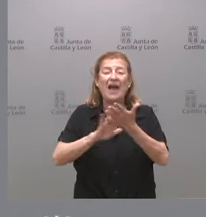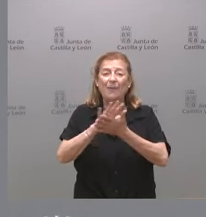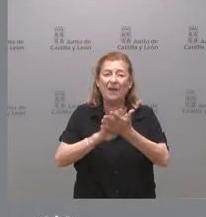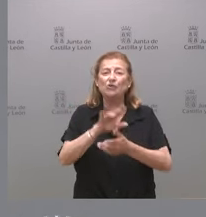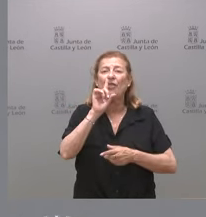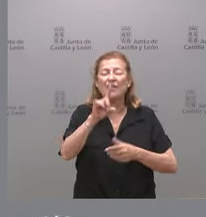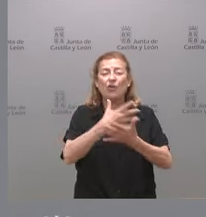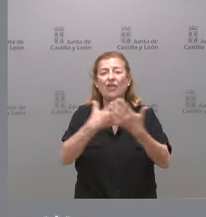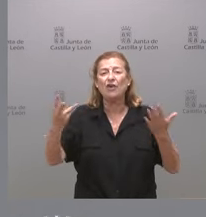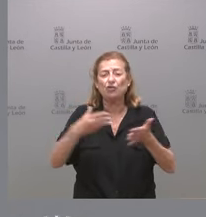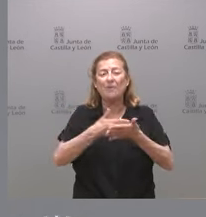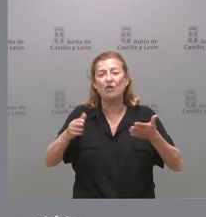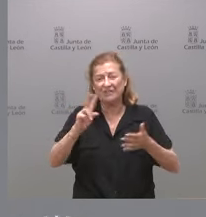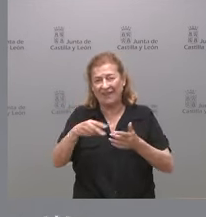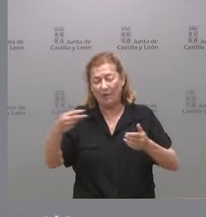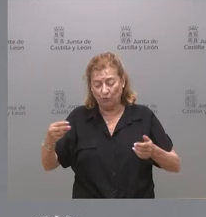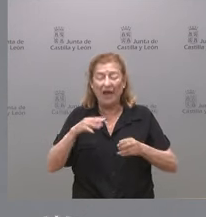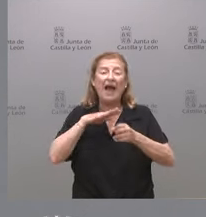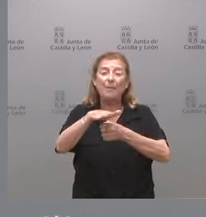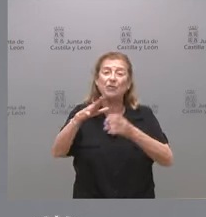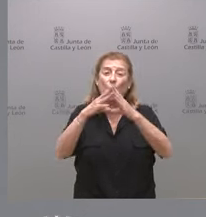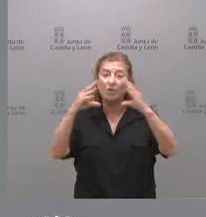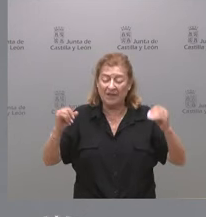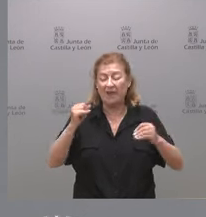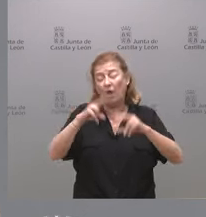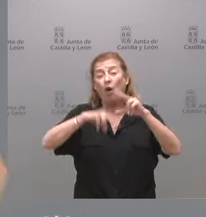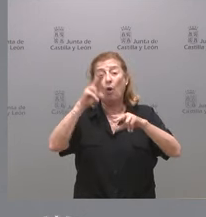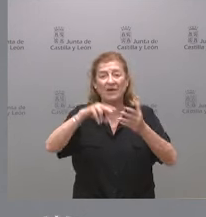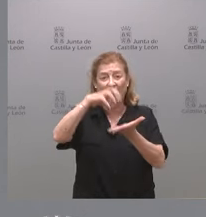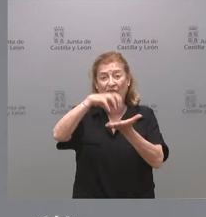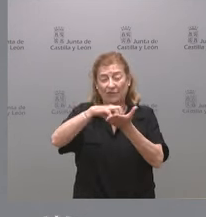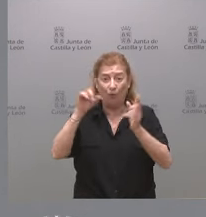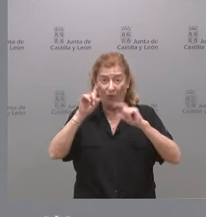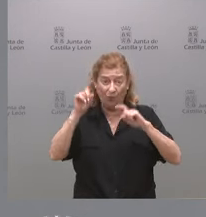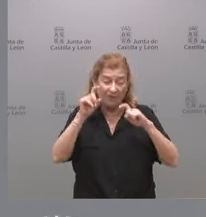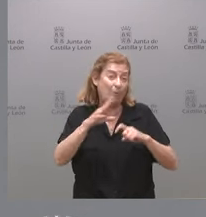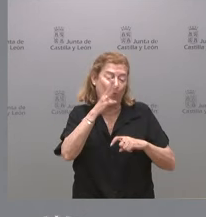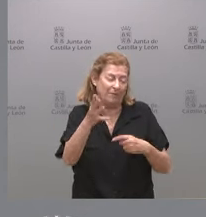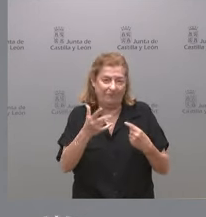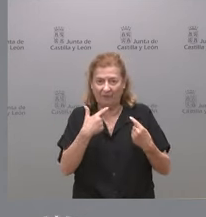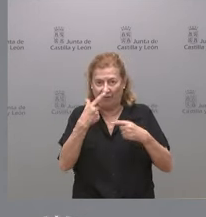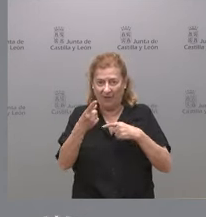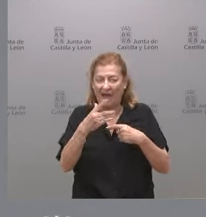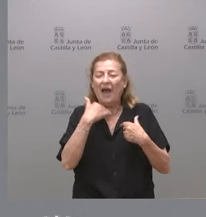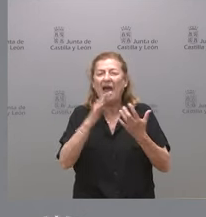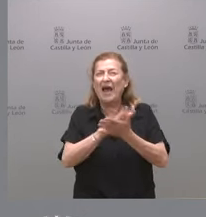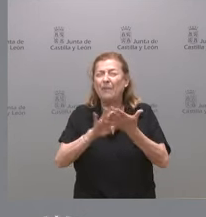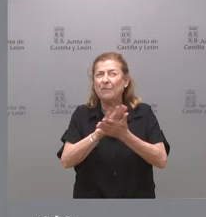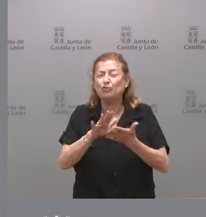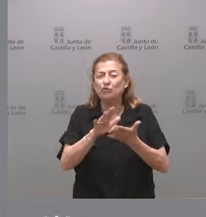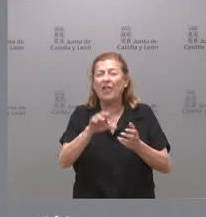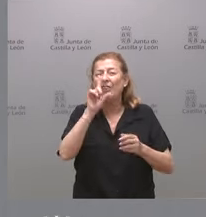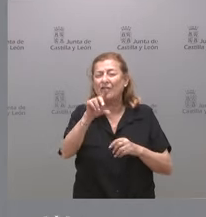118 millones de euros entre el ámbito universitario y las obras en los centros educativos. Por detallarles, estamos hablando de 112